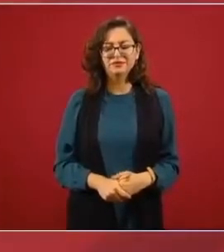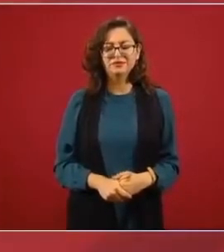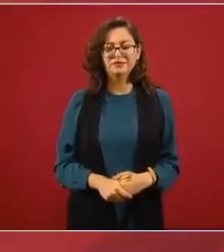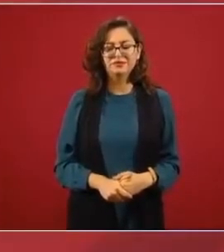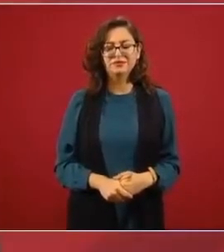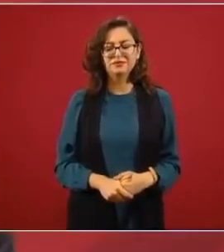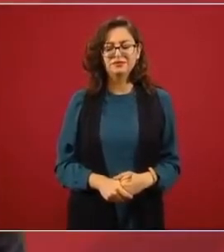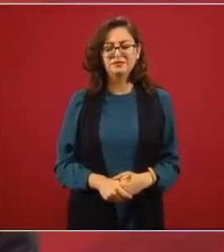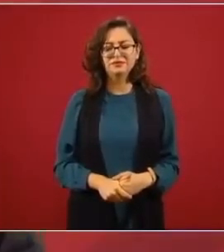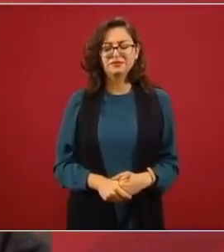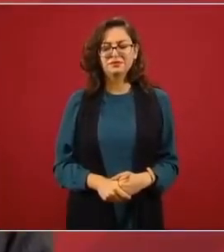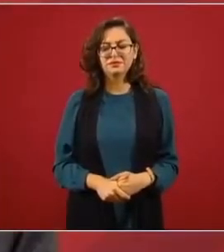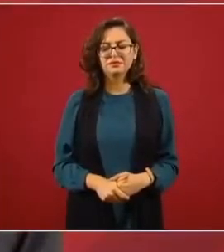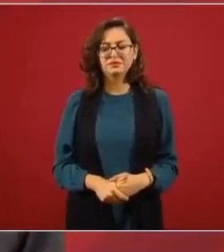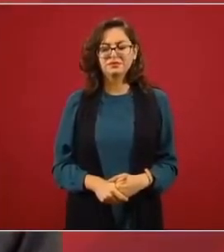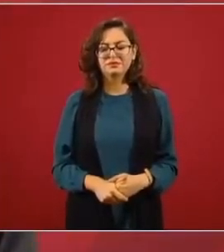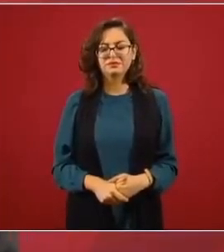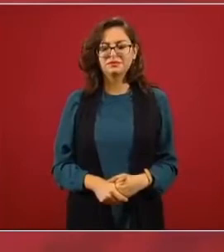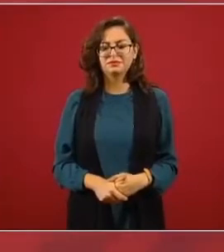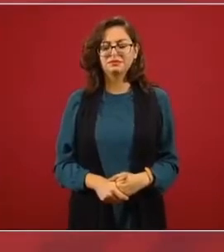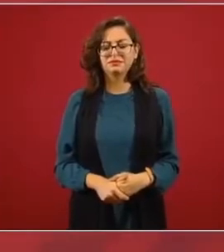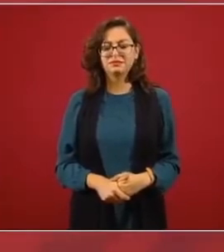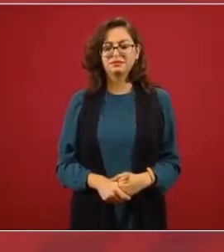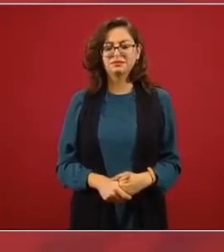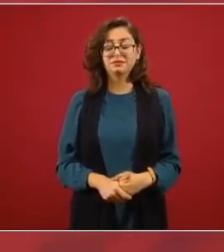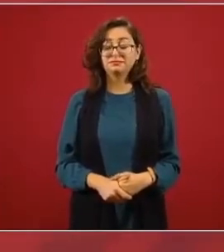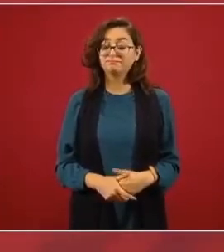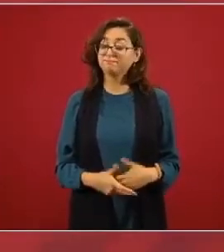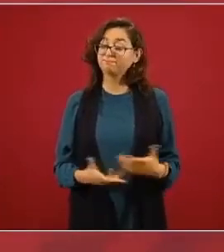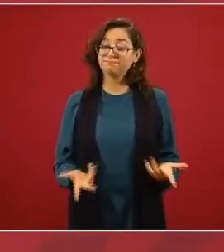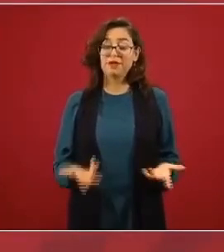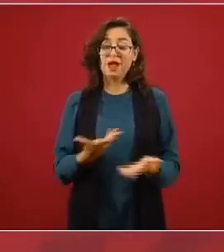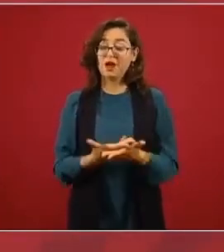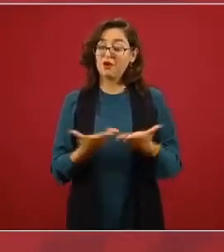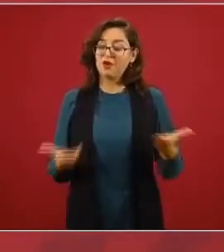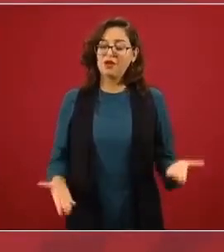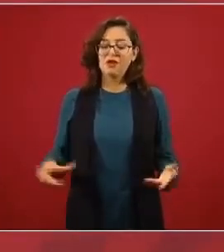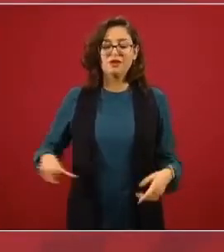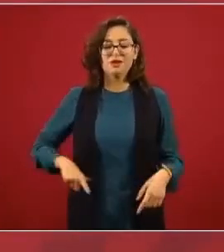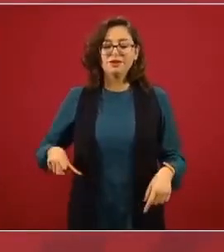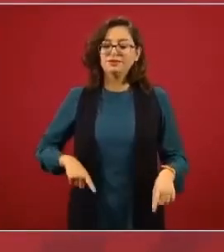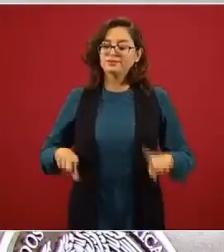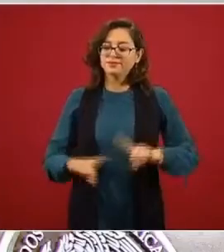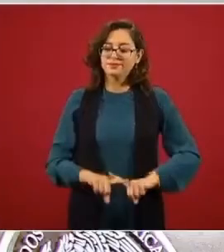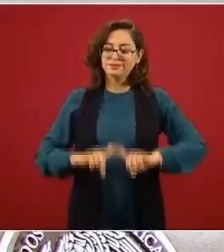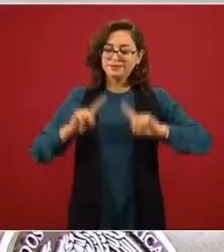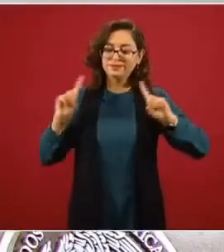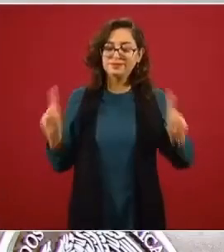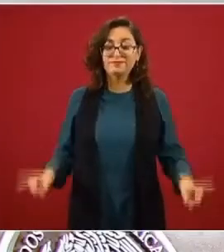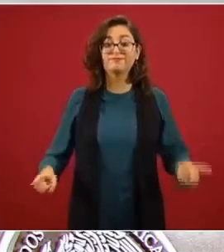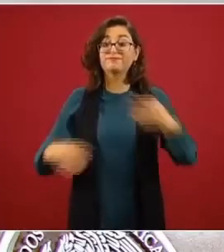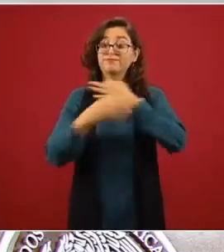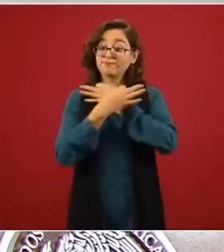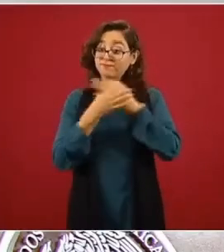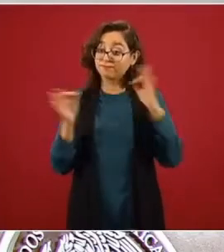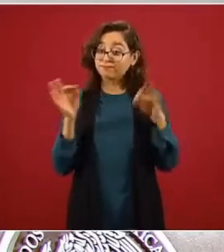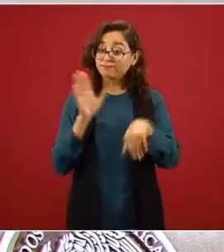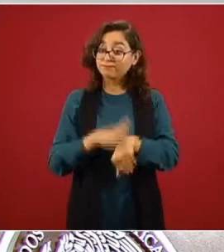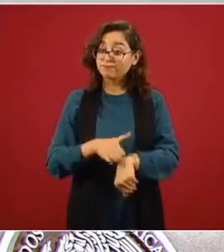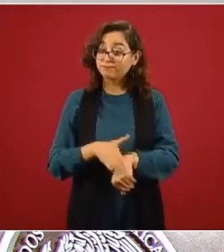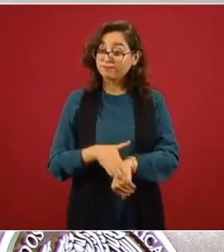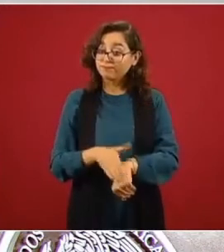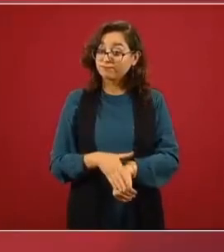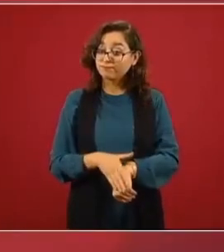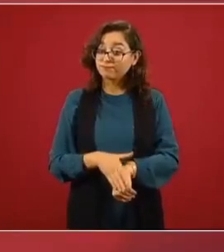No es lo mismo. Entonces, que se sepa de que